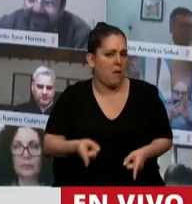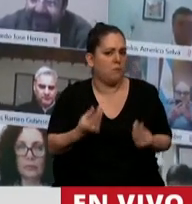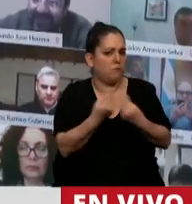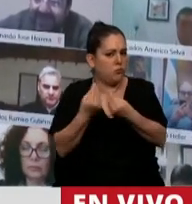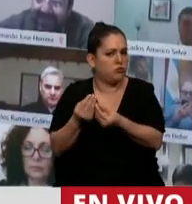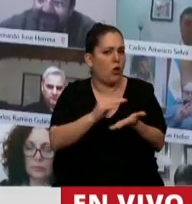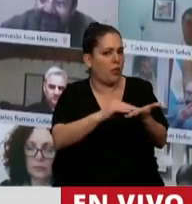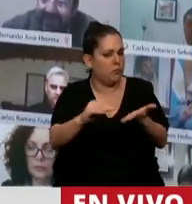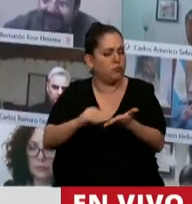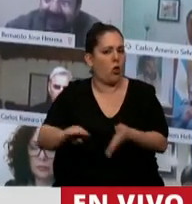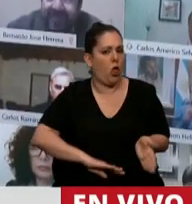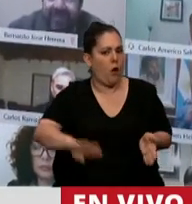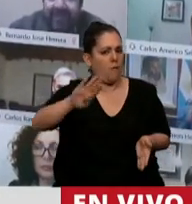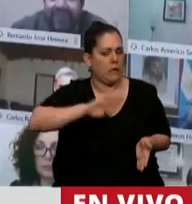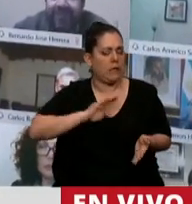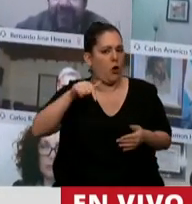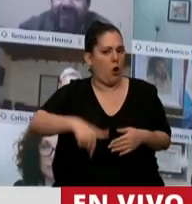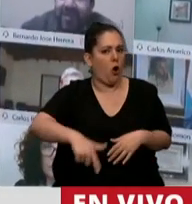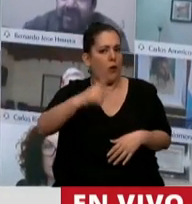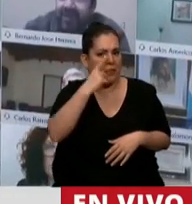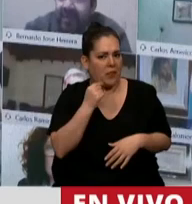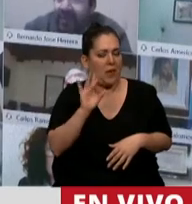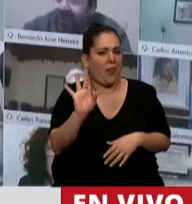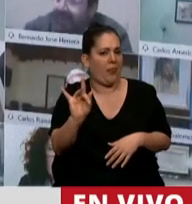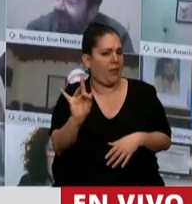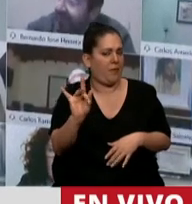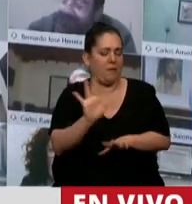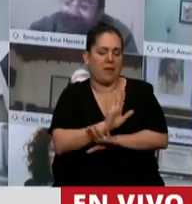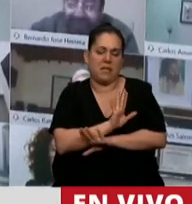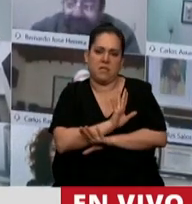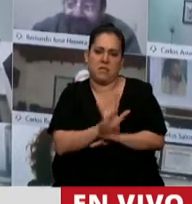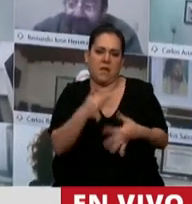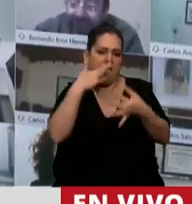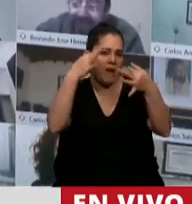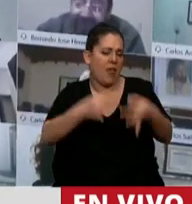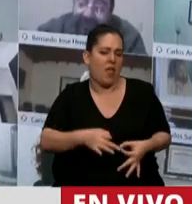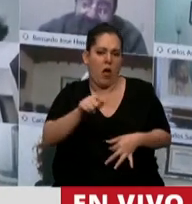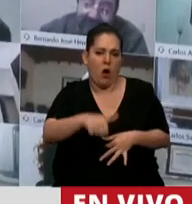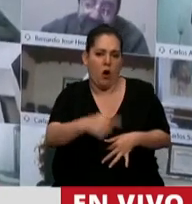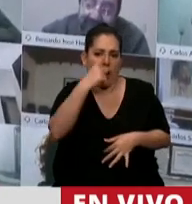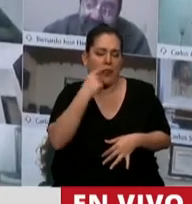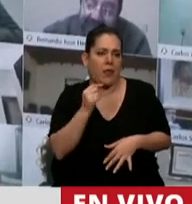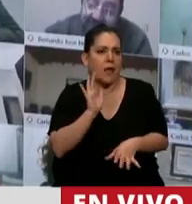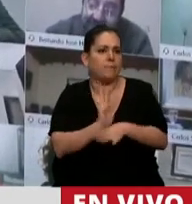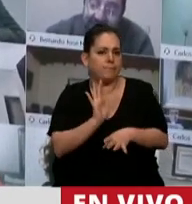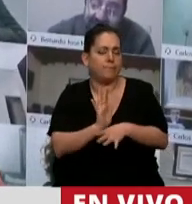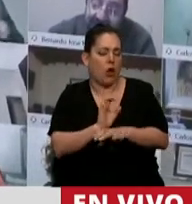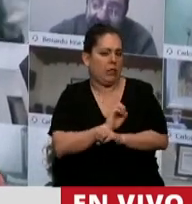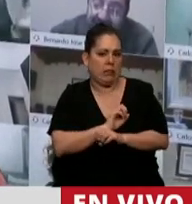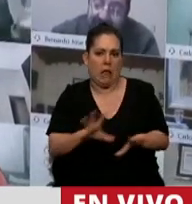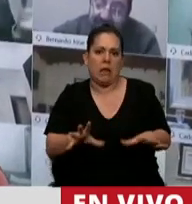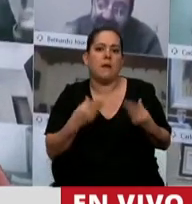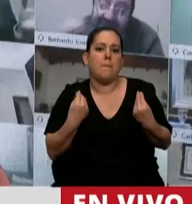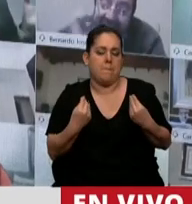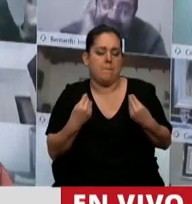La verdad que ha sido un día muy difícil hoy, un día dramático para la democracia,